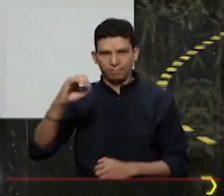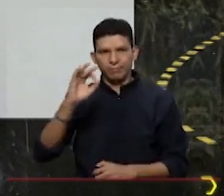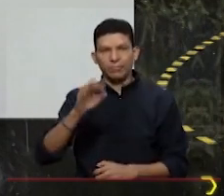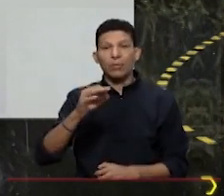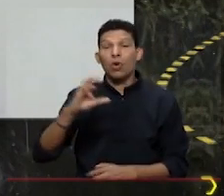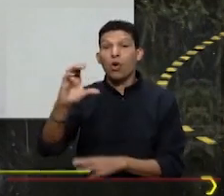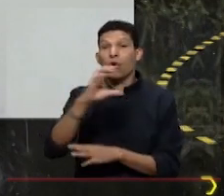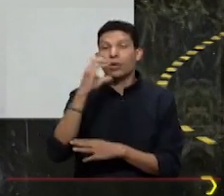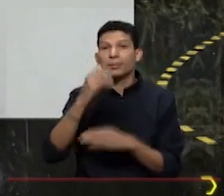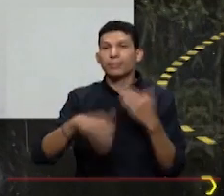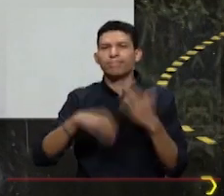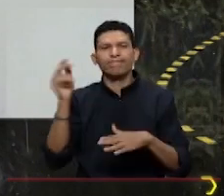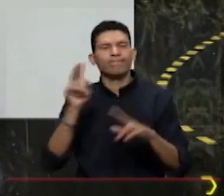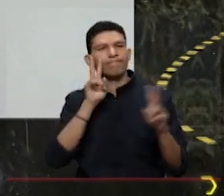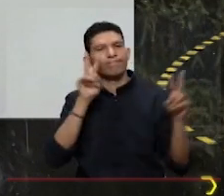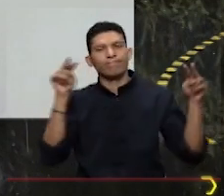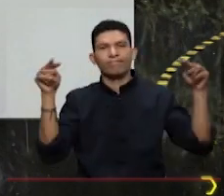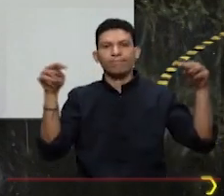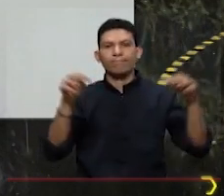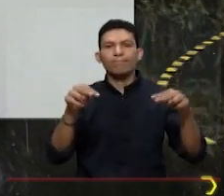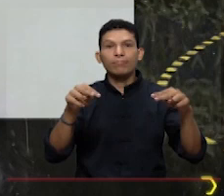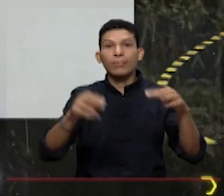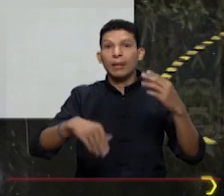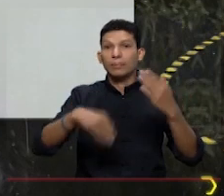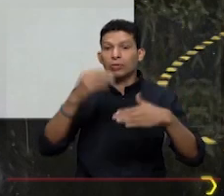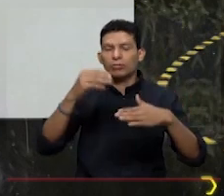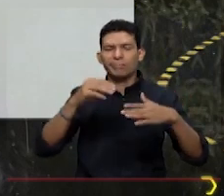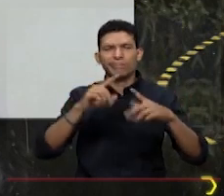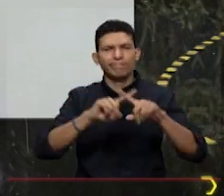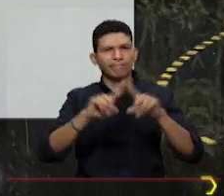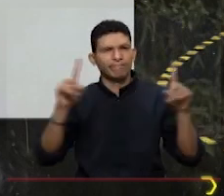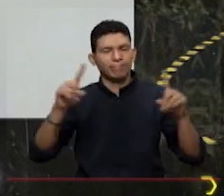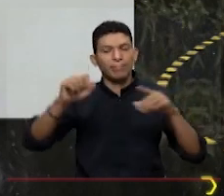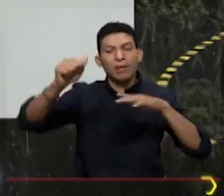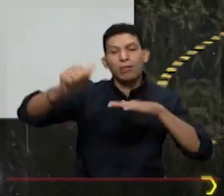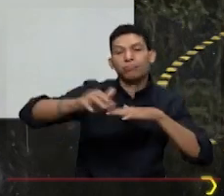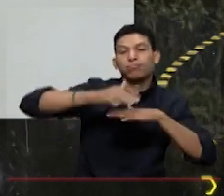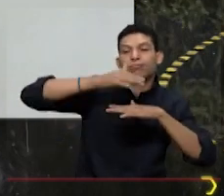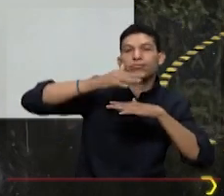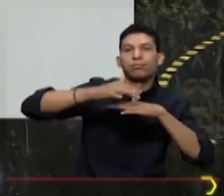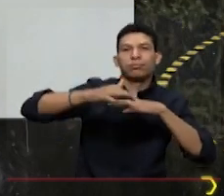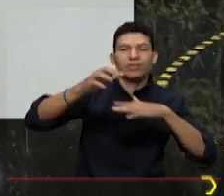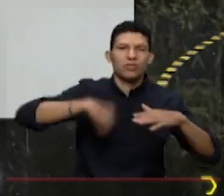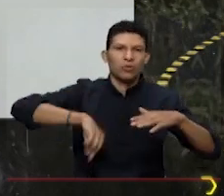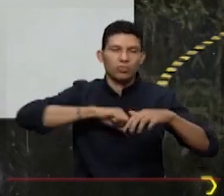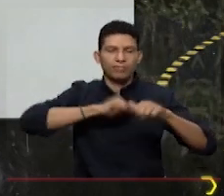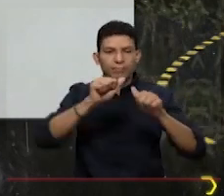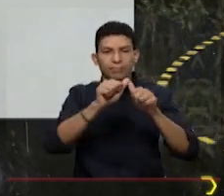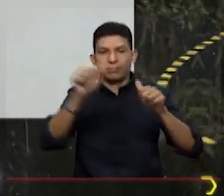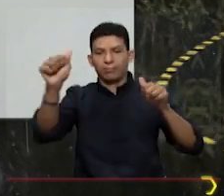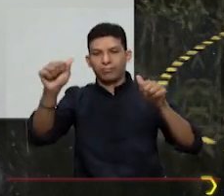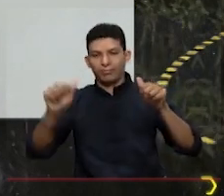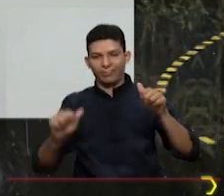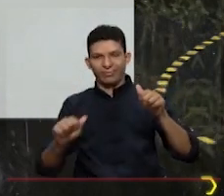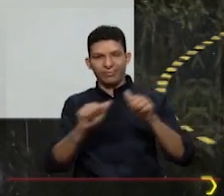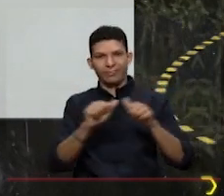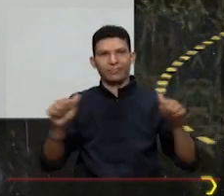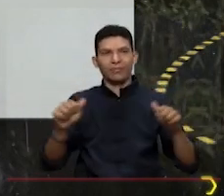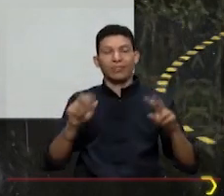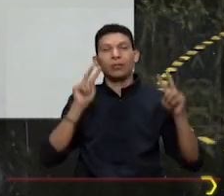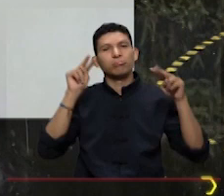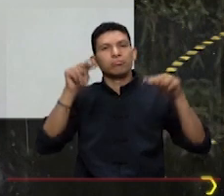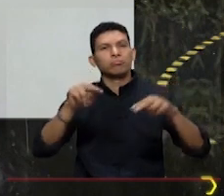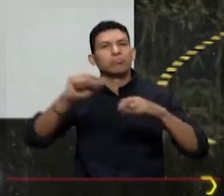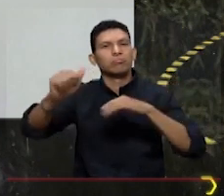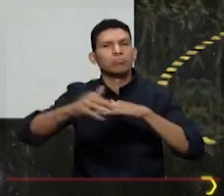Colombia comenzó a hacer una mirada diferente al mar. Nosotros teníamos planificado nuestro territorio continental, porque nuestra mirada al